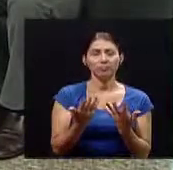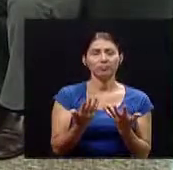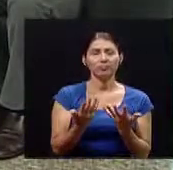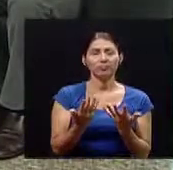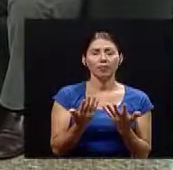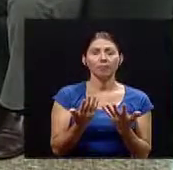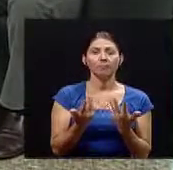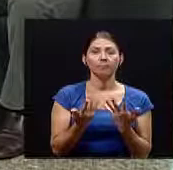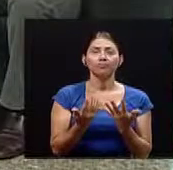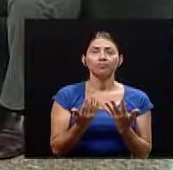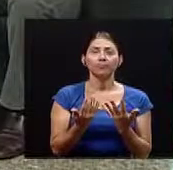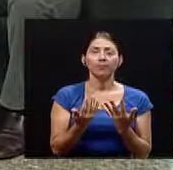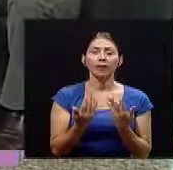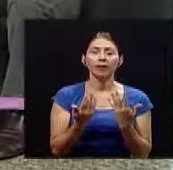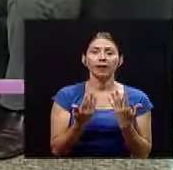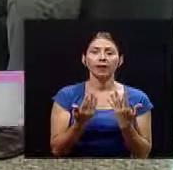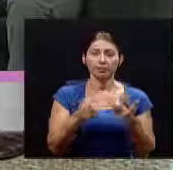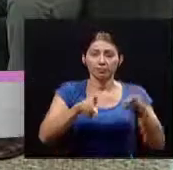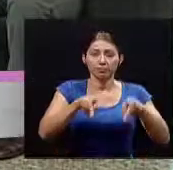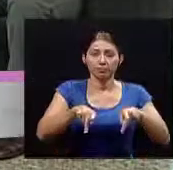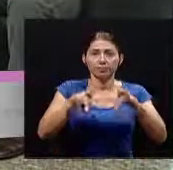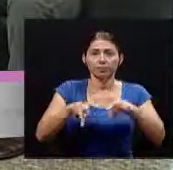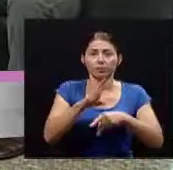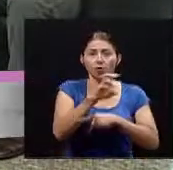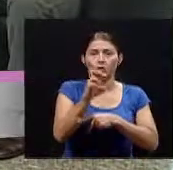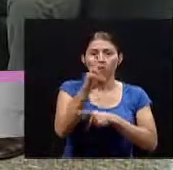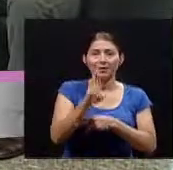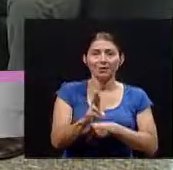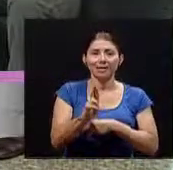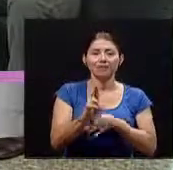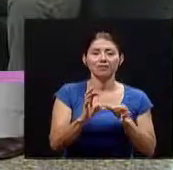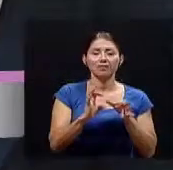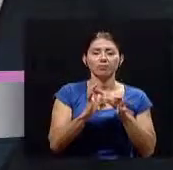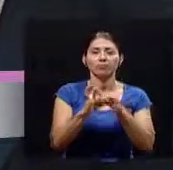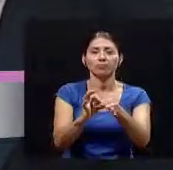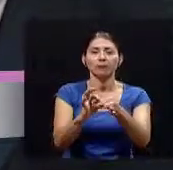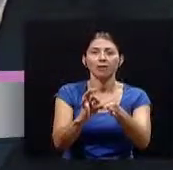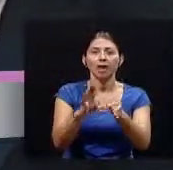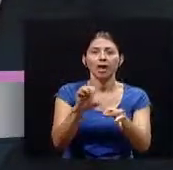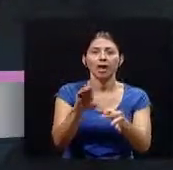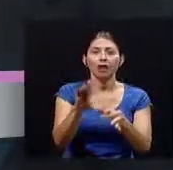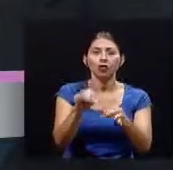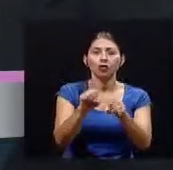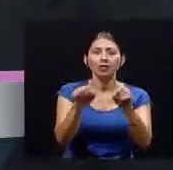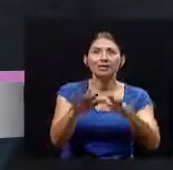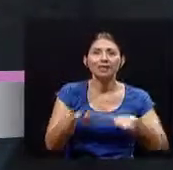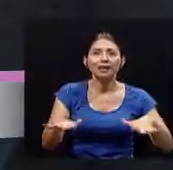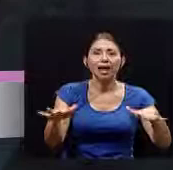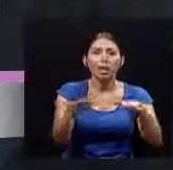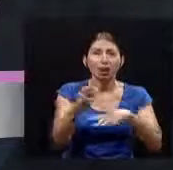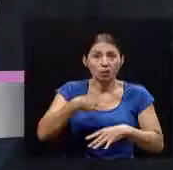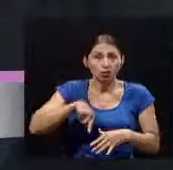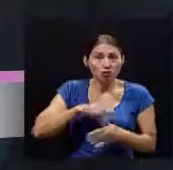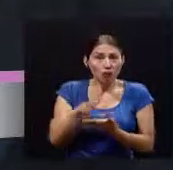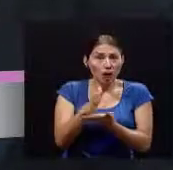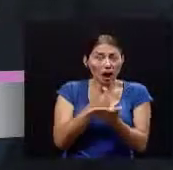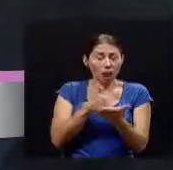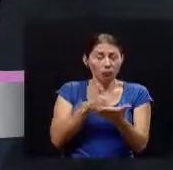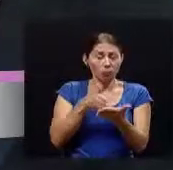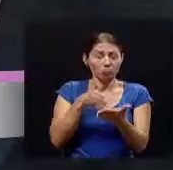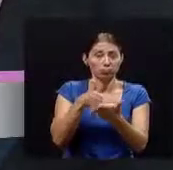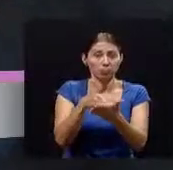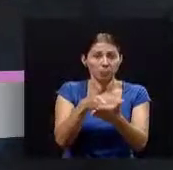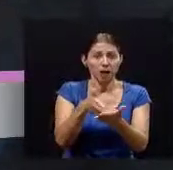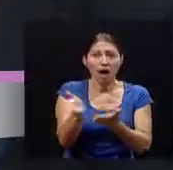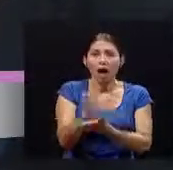la relación que hay entre los costarricenses y nuestro ecosistema ¿hemos ocasionado algo en nuestro ecosistema? ¿se ha pronunciado